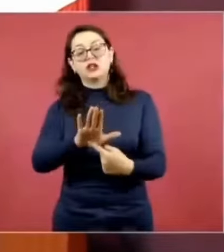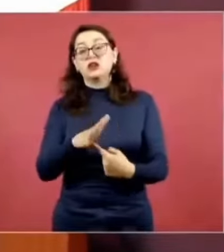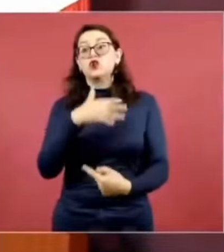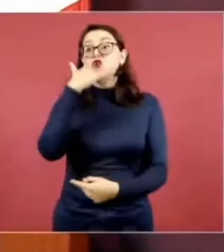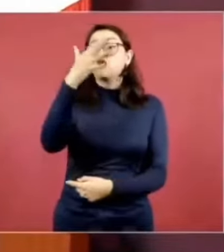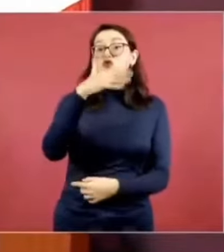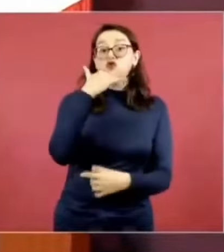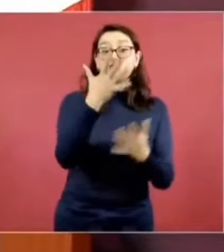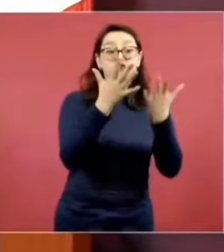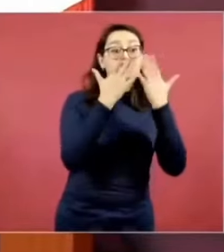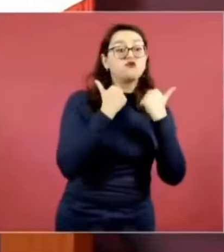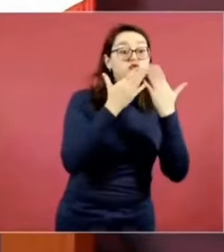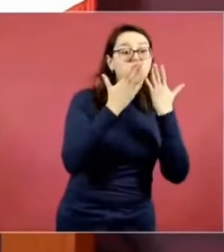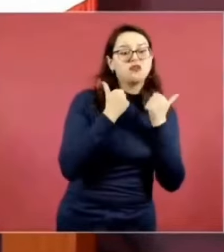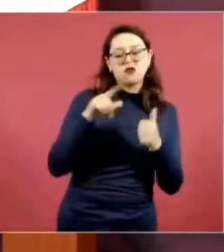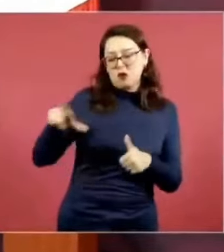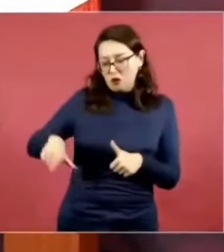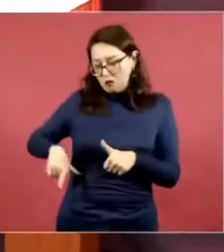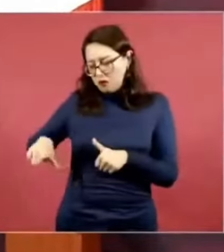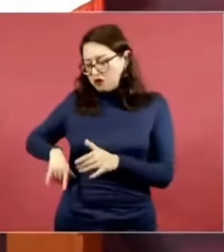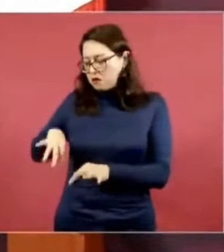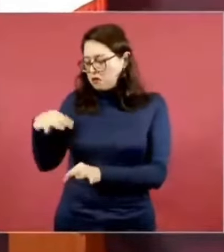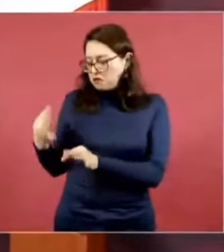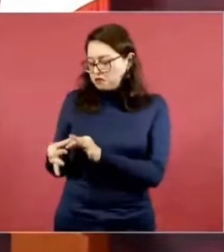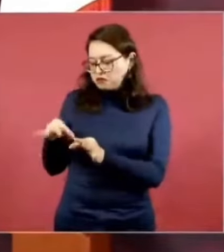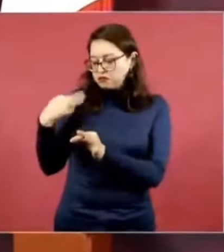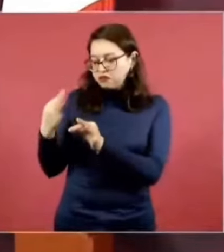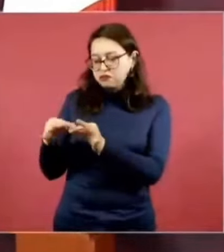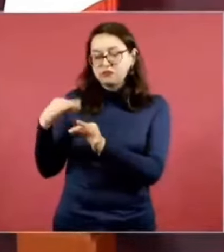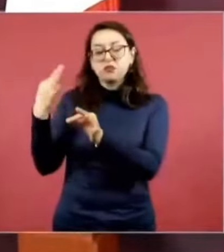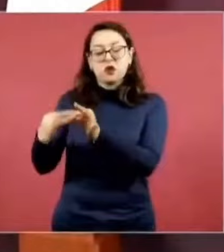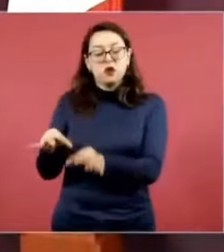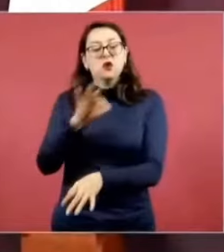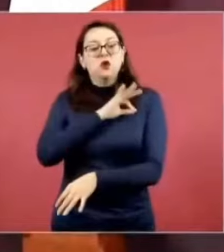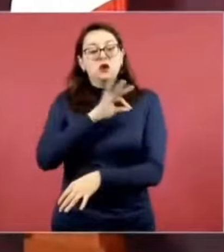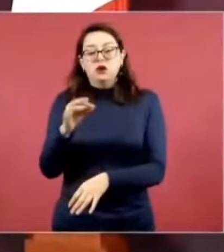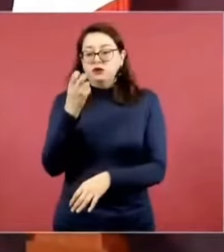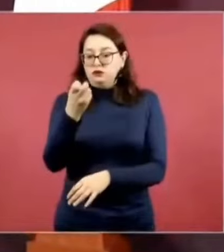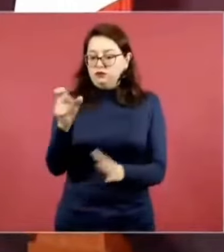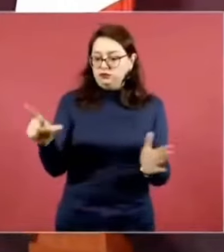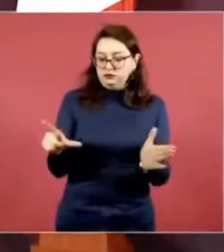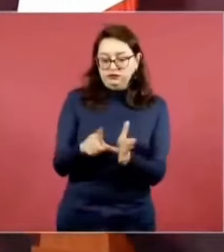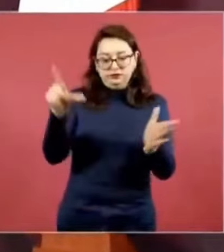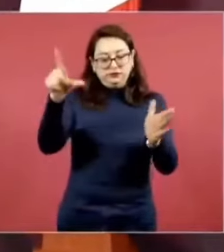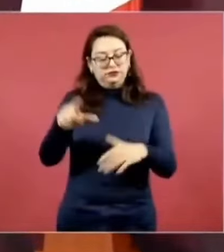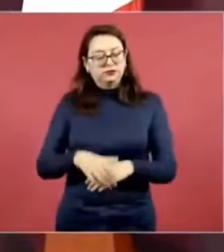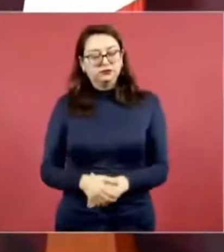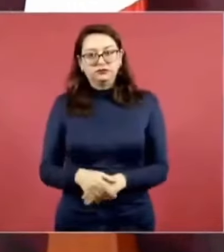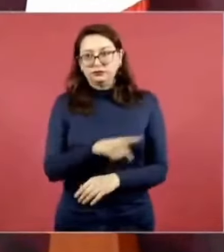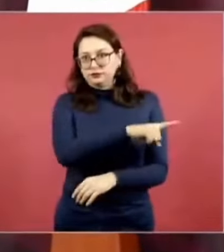hay buen gobierno esa es una lección esa es una enseñanza mayor